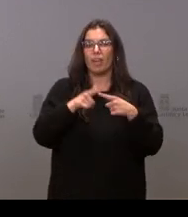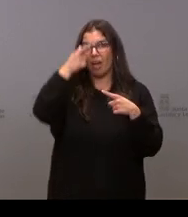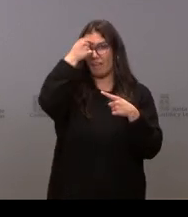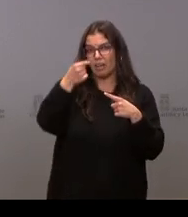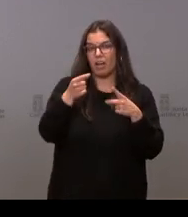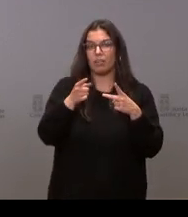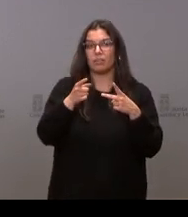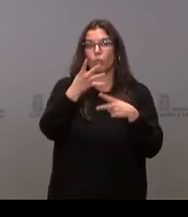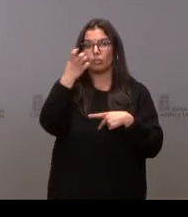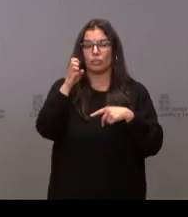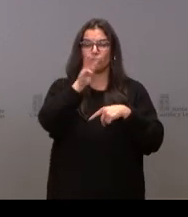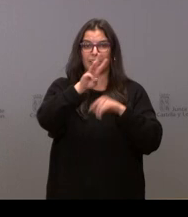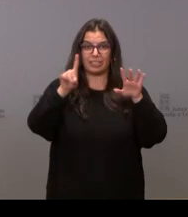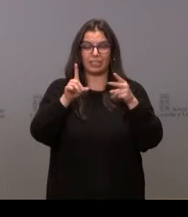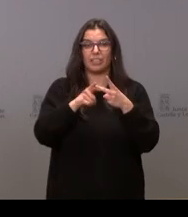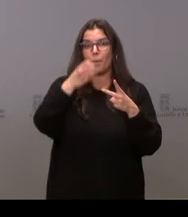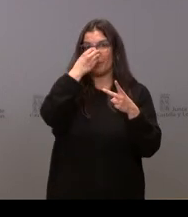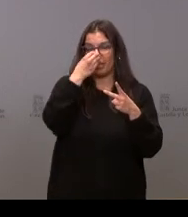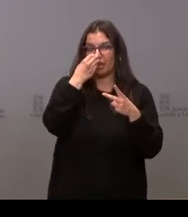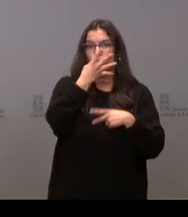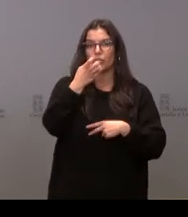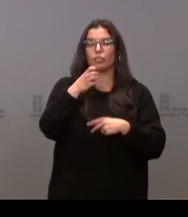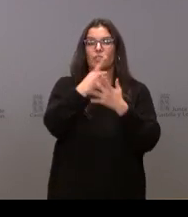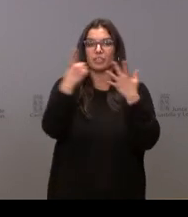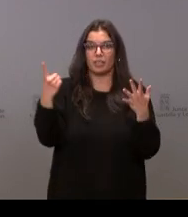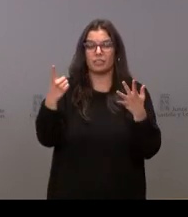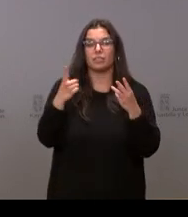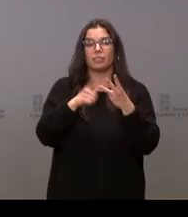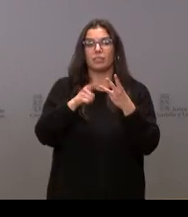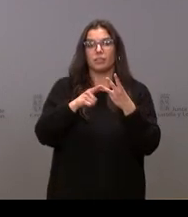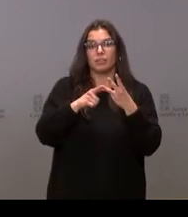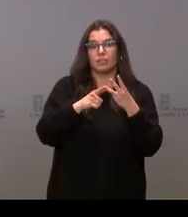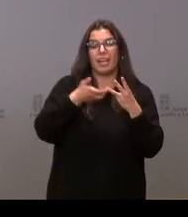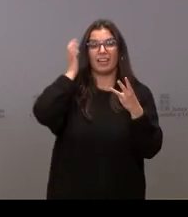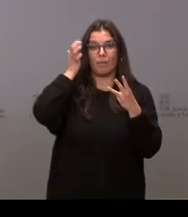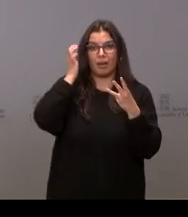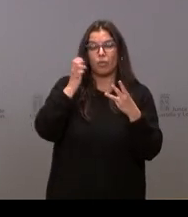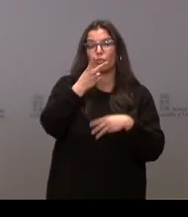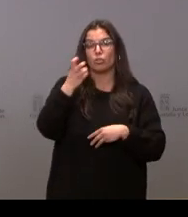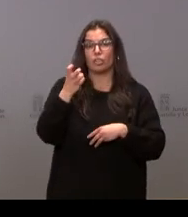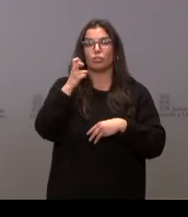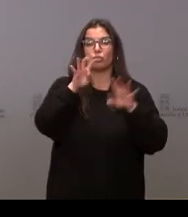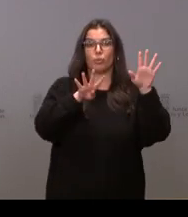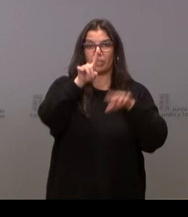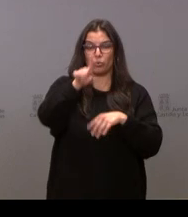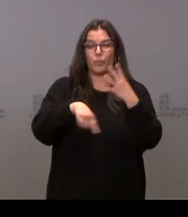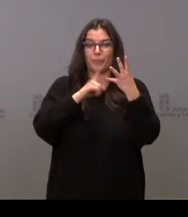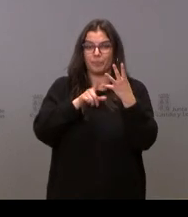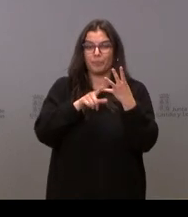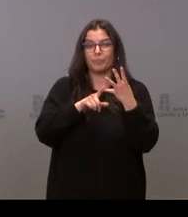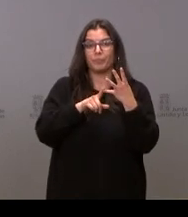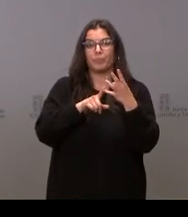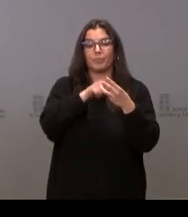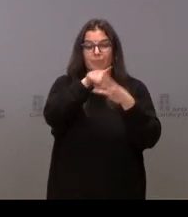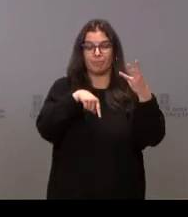Ávila, 436, Medina del Campo, 416, San Alderes del Rabanedo, 291 y se encuentran